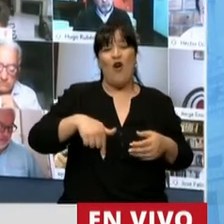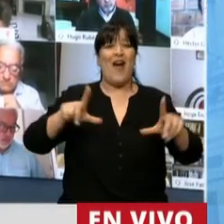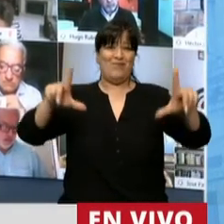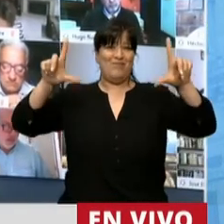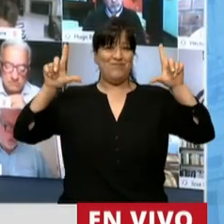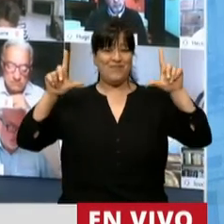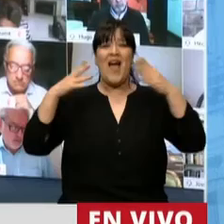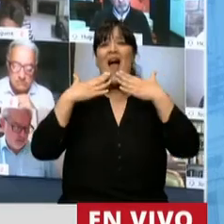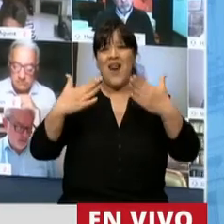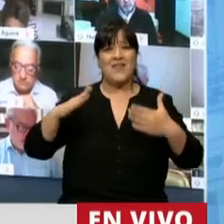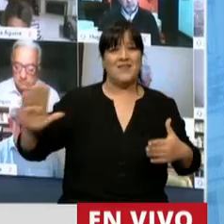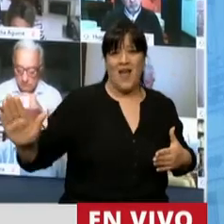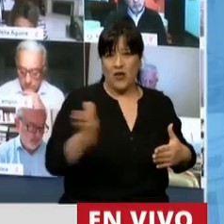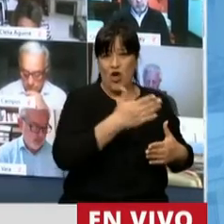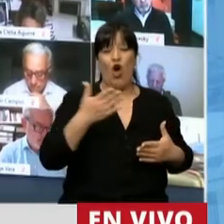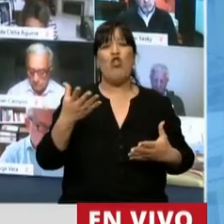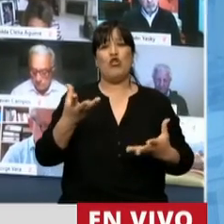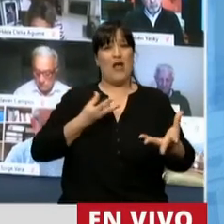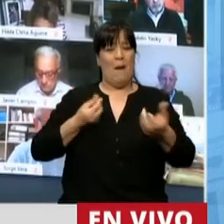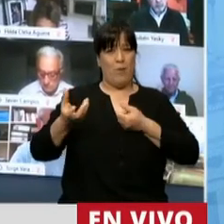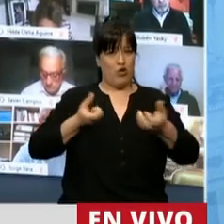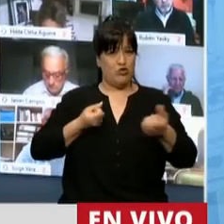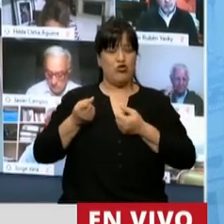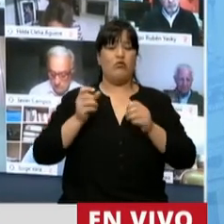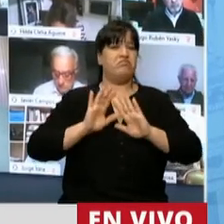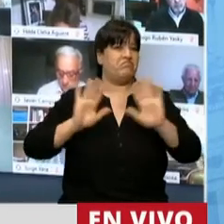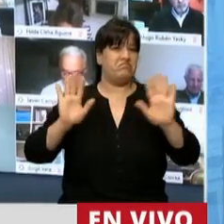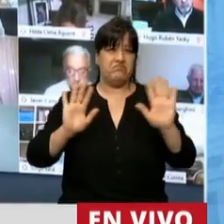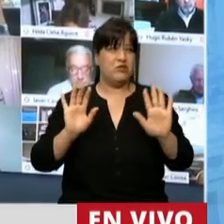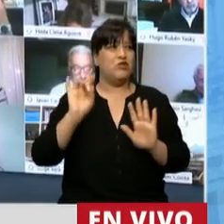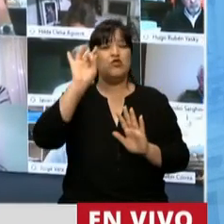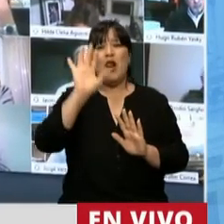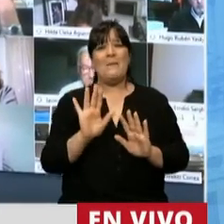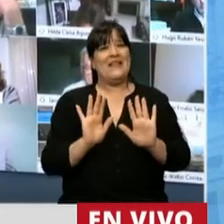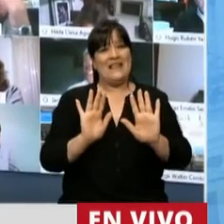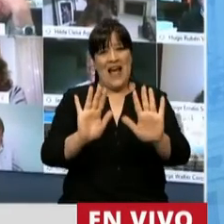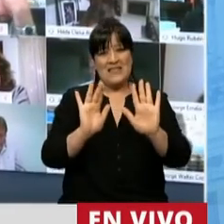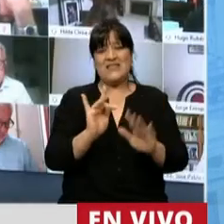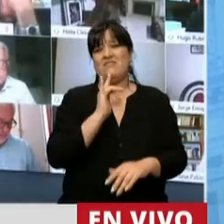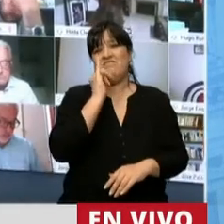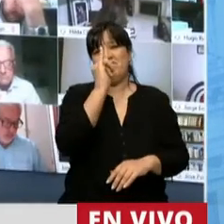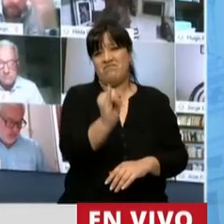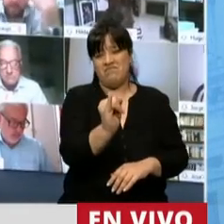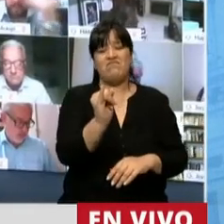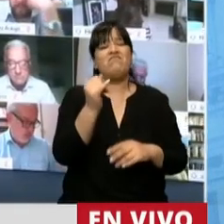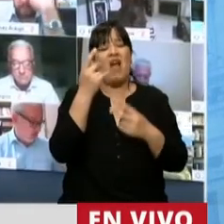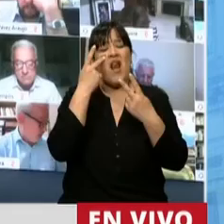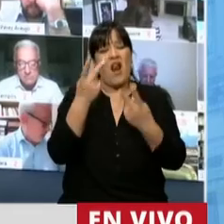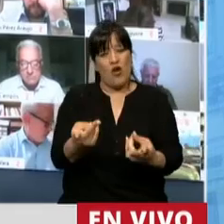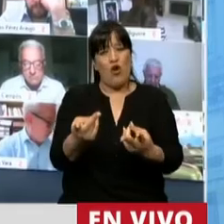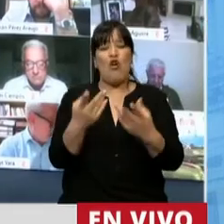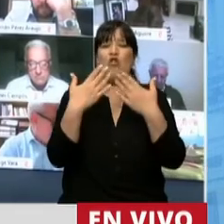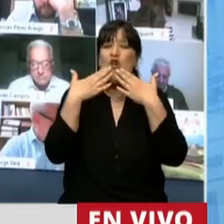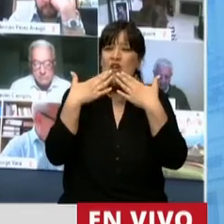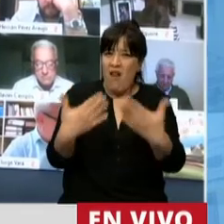agradecerles a todos y no voy a hacer ninguna consideración más que la de expresar ese reconocimiento y